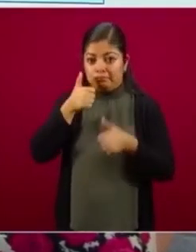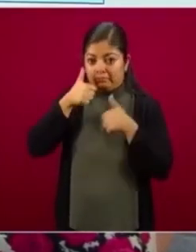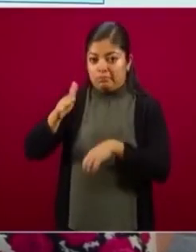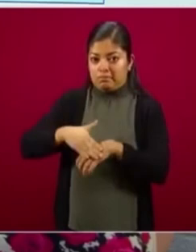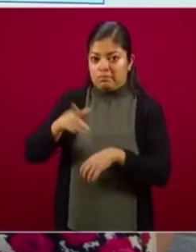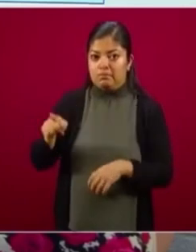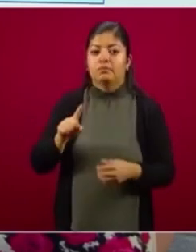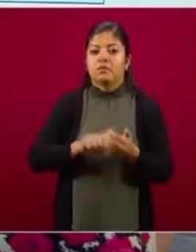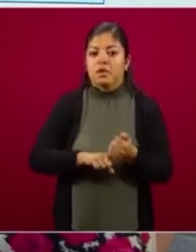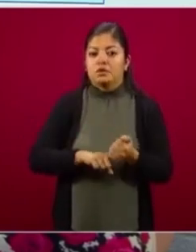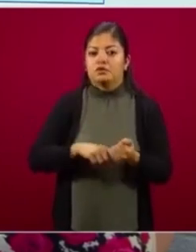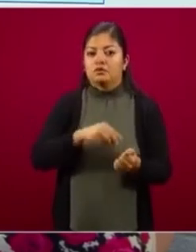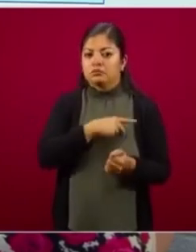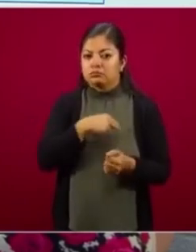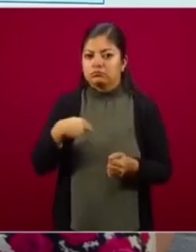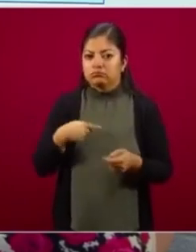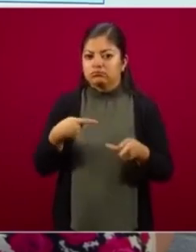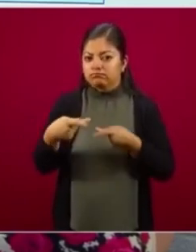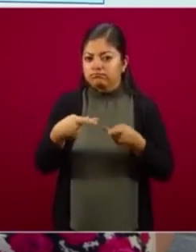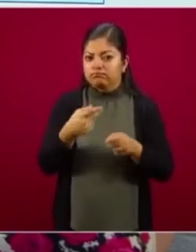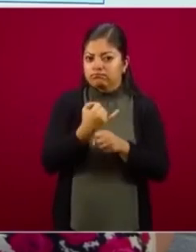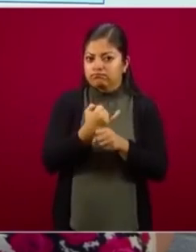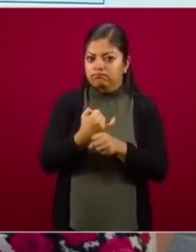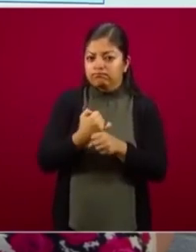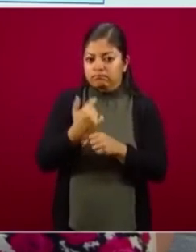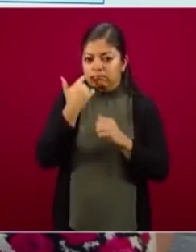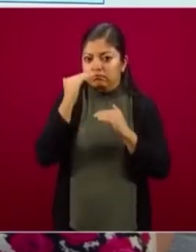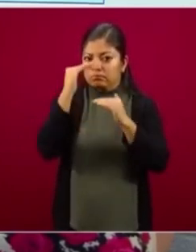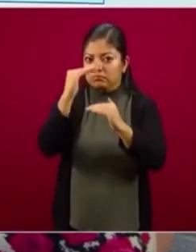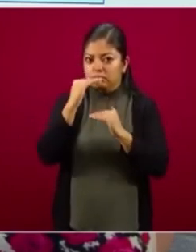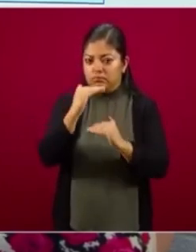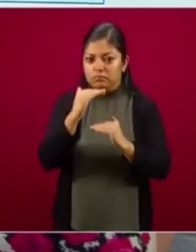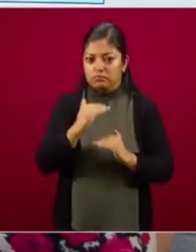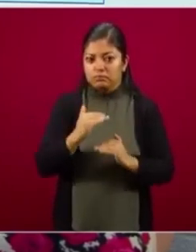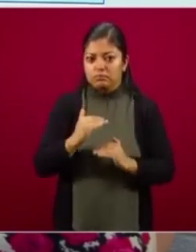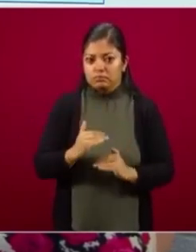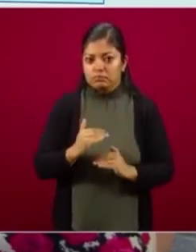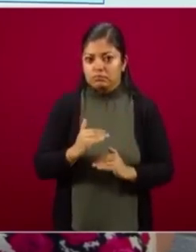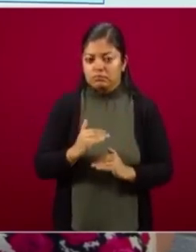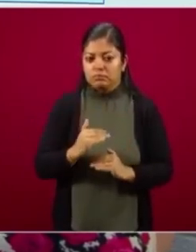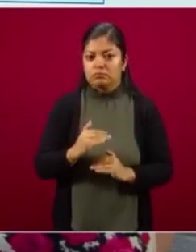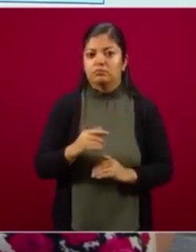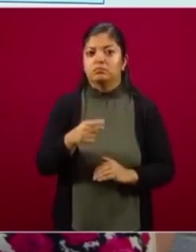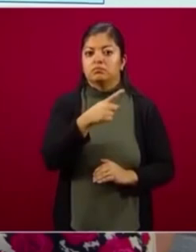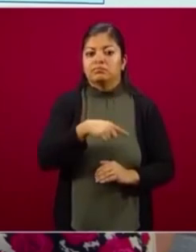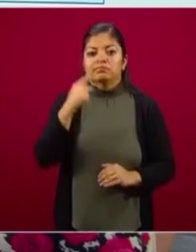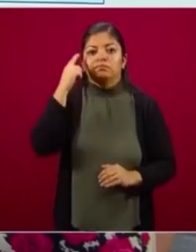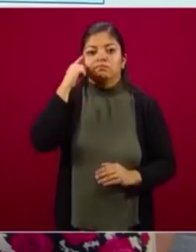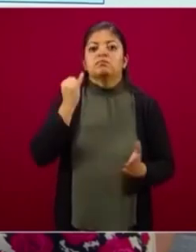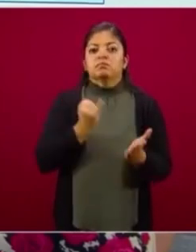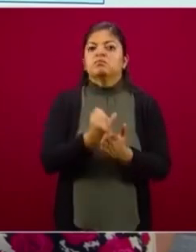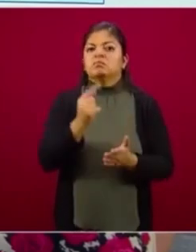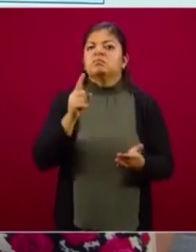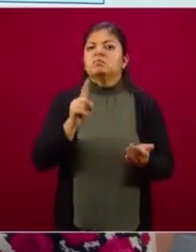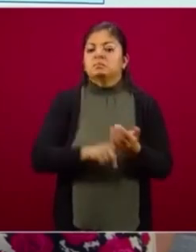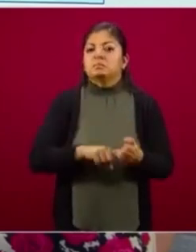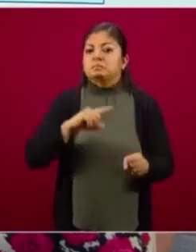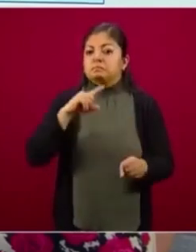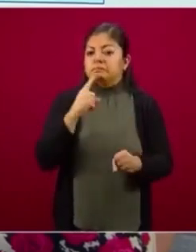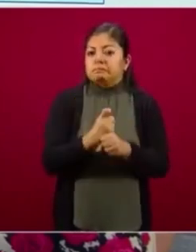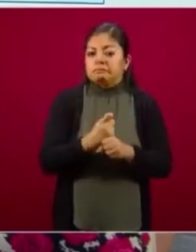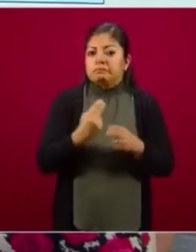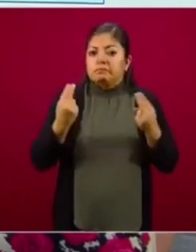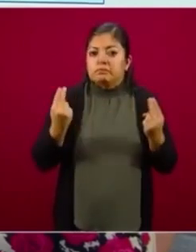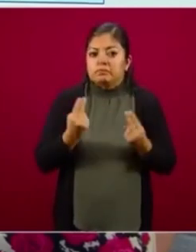consideraciones, llegamos a definir que hay un universo prioritario para el gobierno de